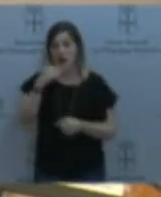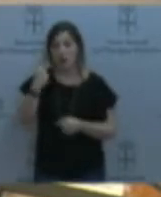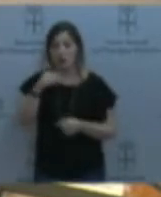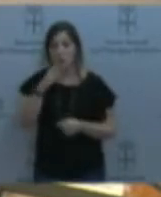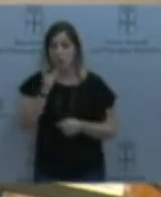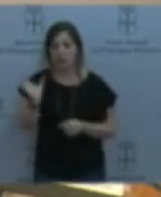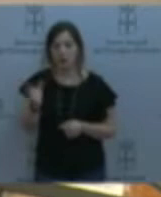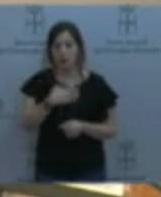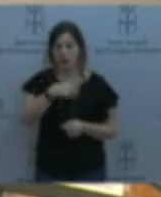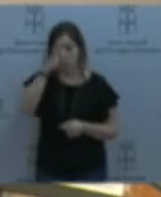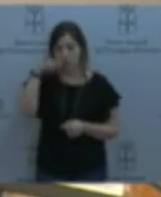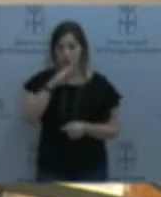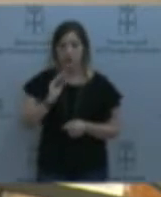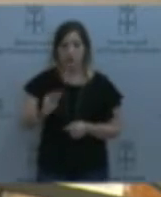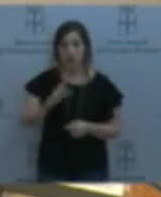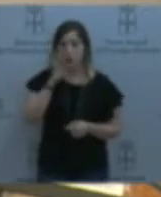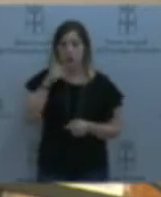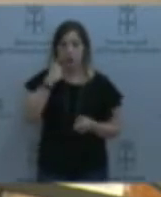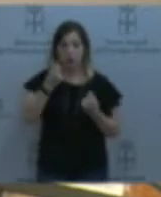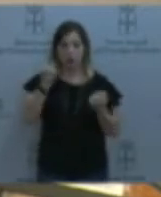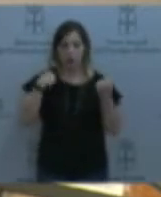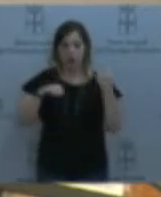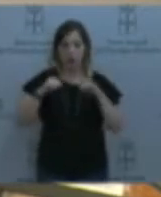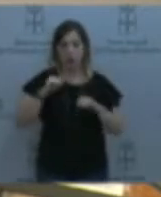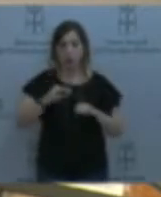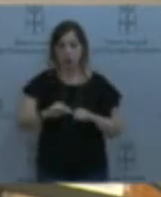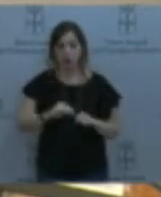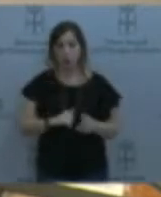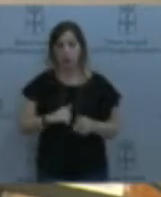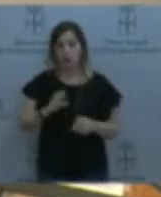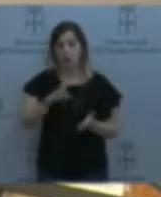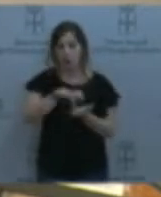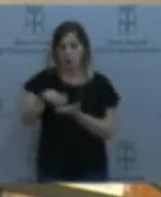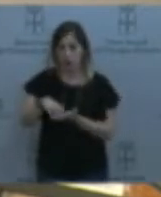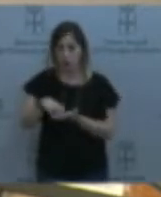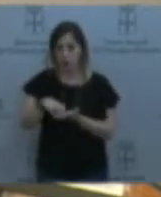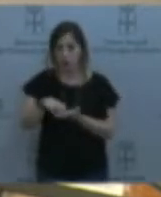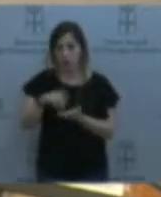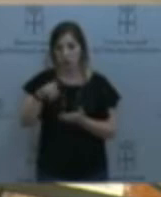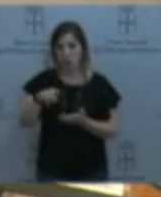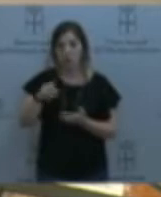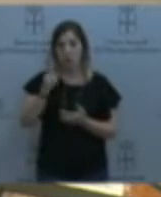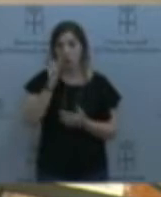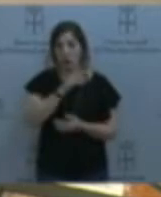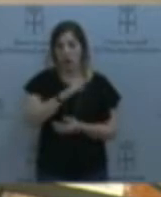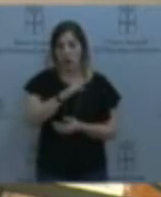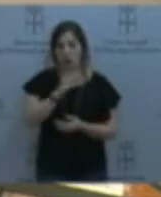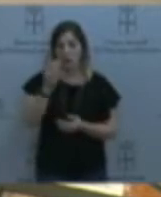su conducta, llegan a nuestros centros y menores con problemas de conducta, cada vez también menores más mayores.